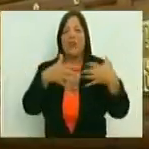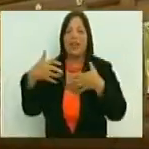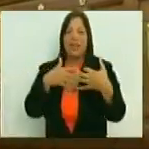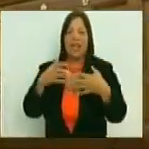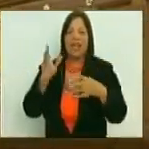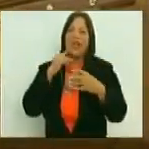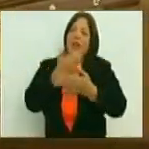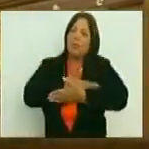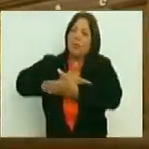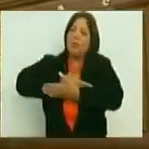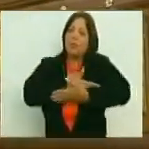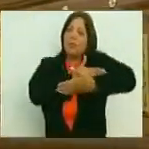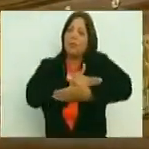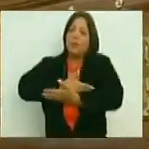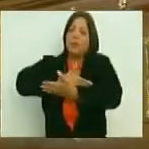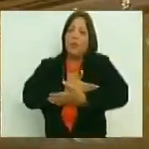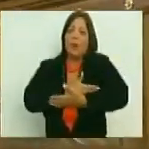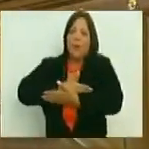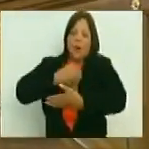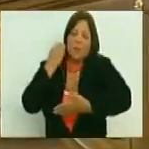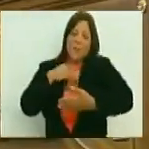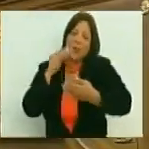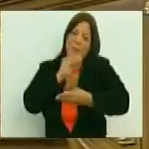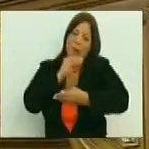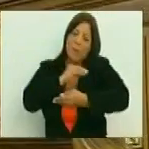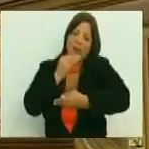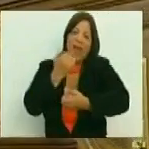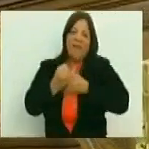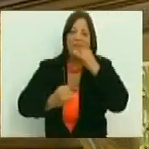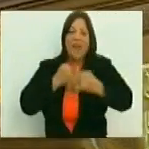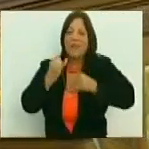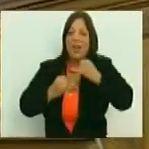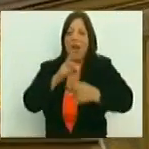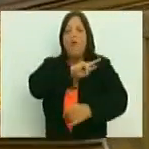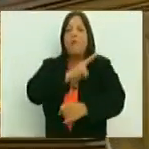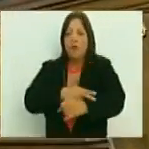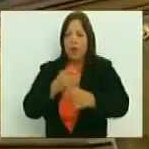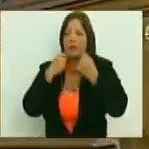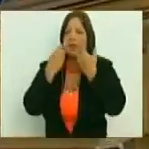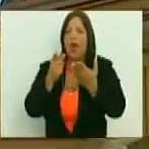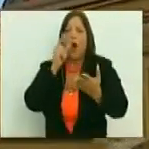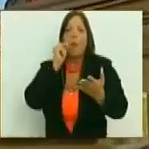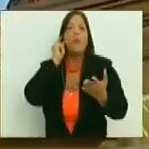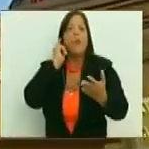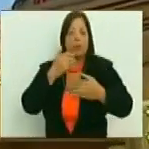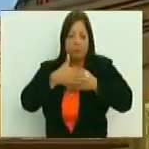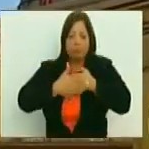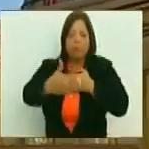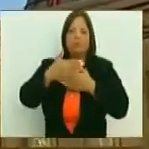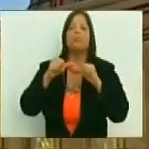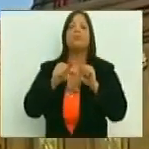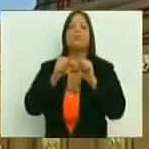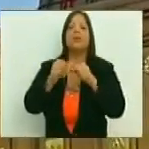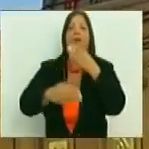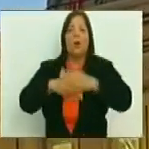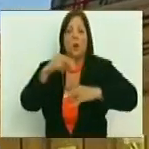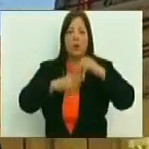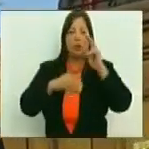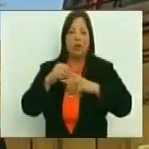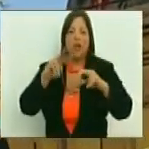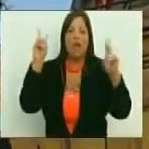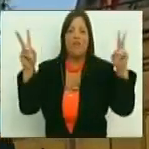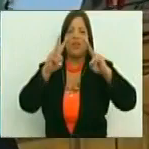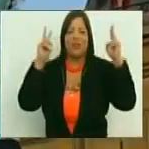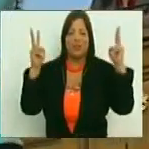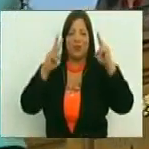que arrulla niños para que duerman en cantos de libertad, y el que le da fuerza a hombres y mujeres para seguir avanzando hacia la construcción de la